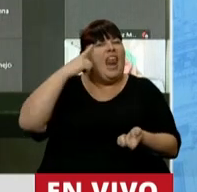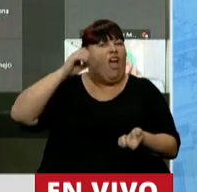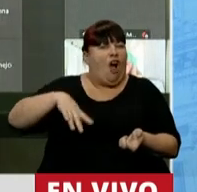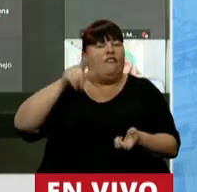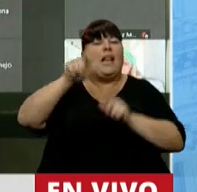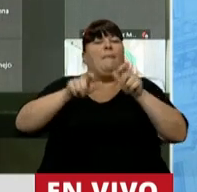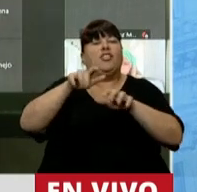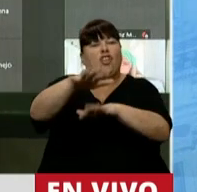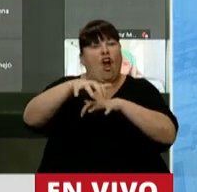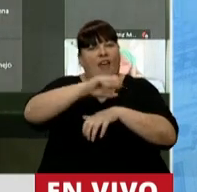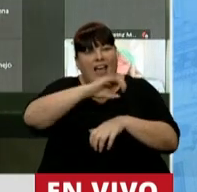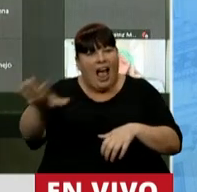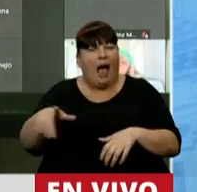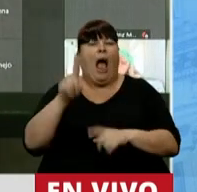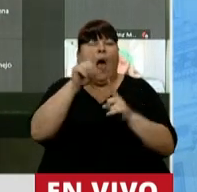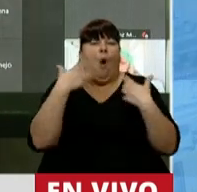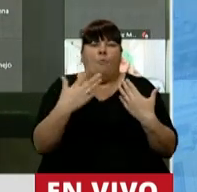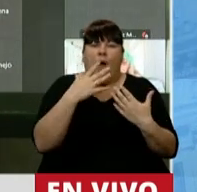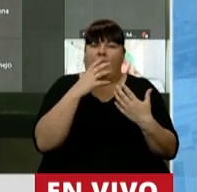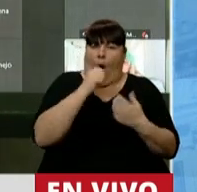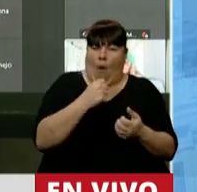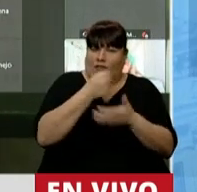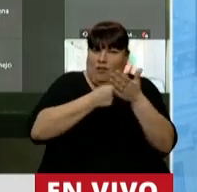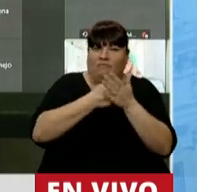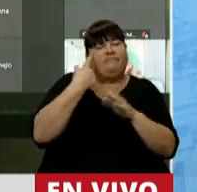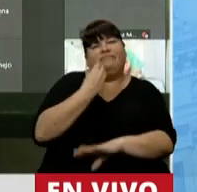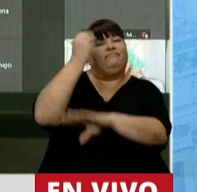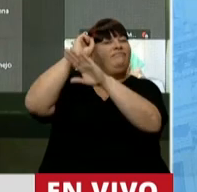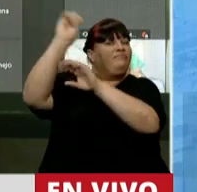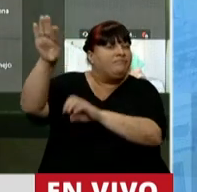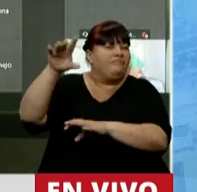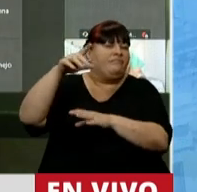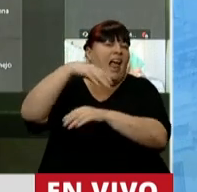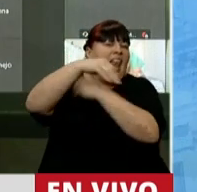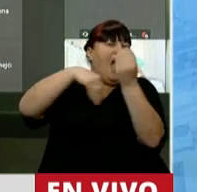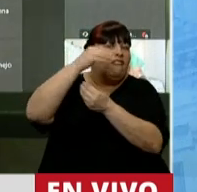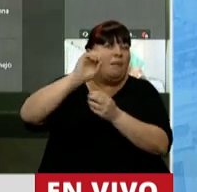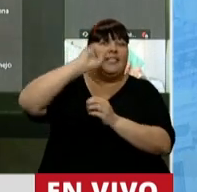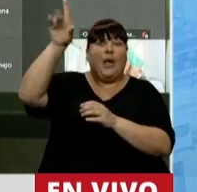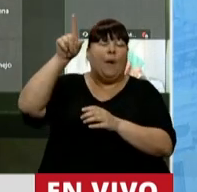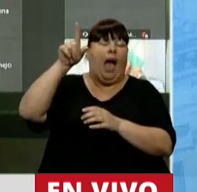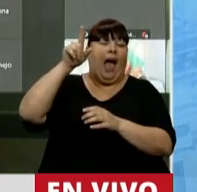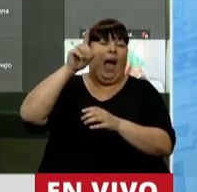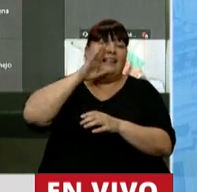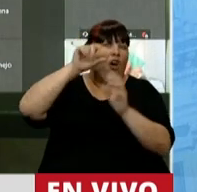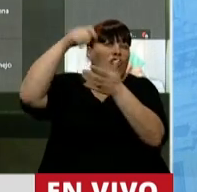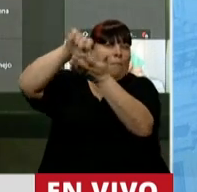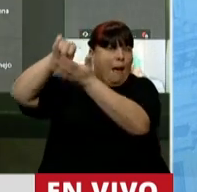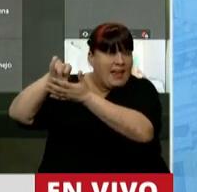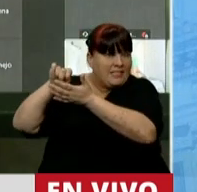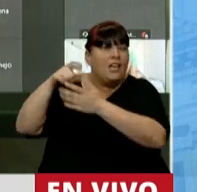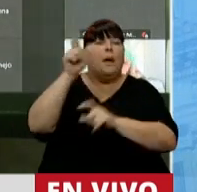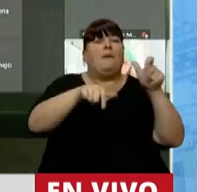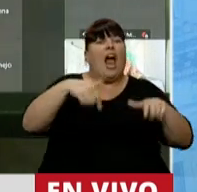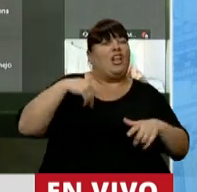productivo y así los que tienen espalda se radican en el exterior, quedando cientos de familias argentinas sin